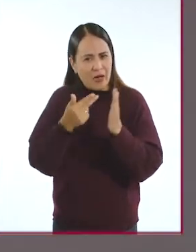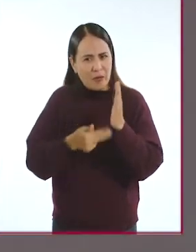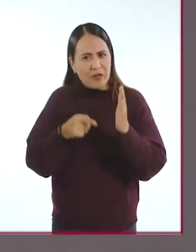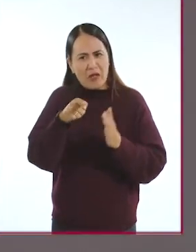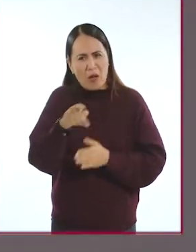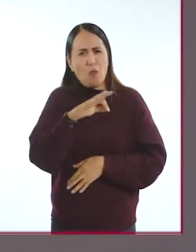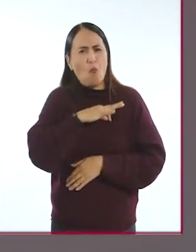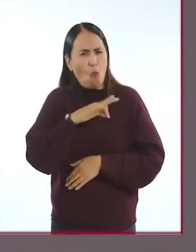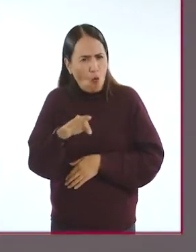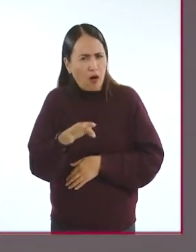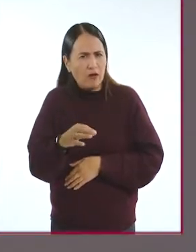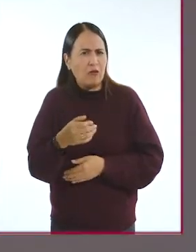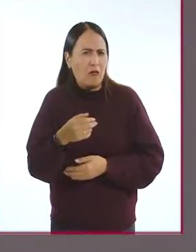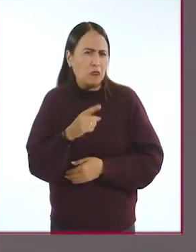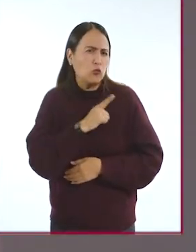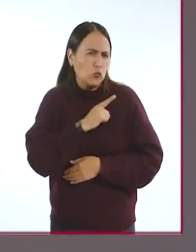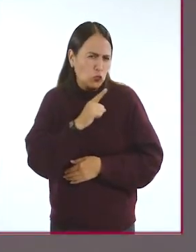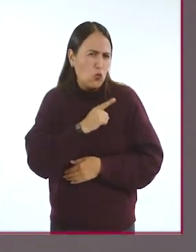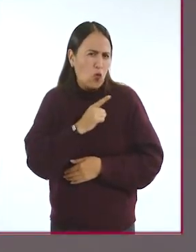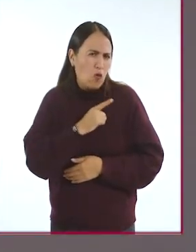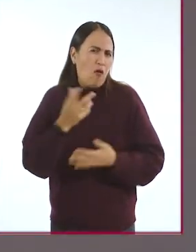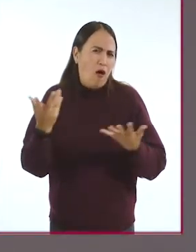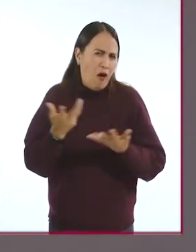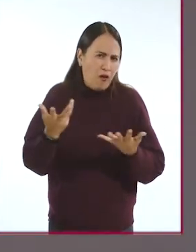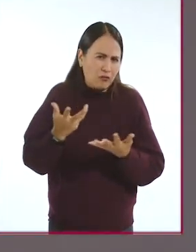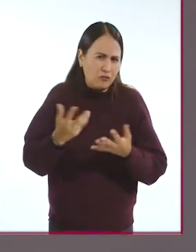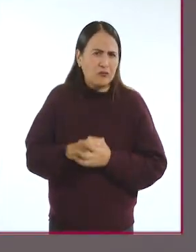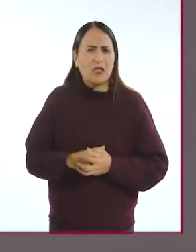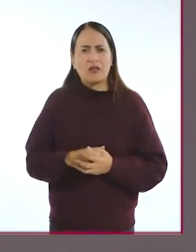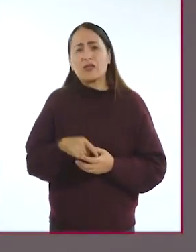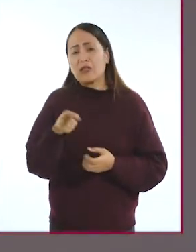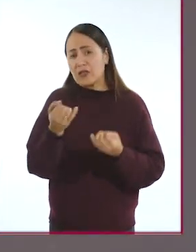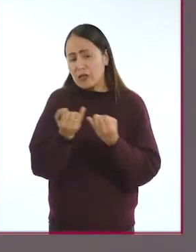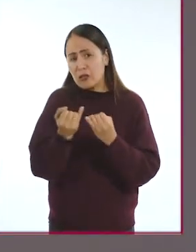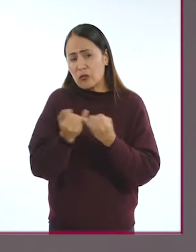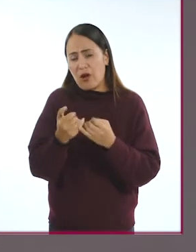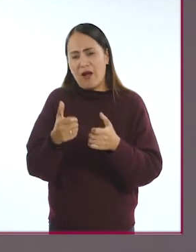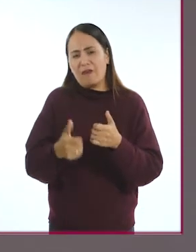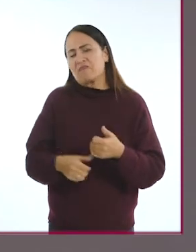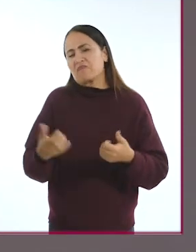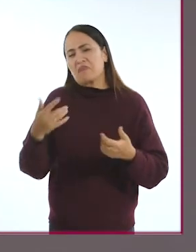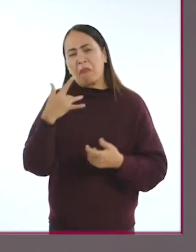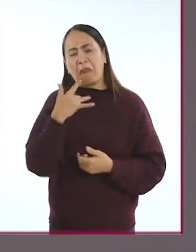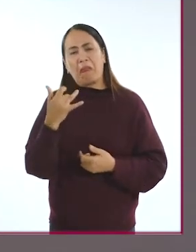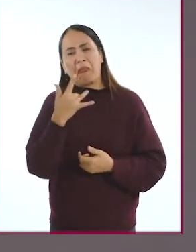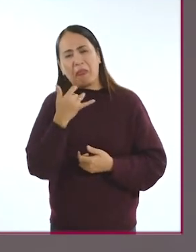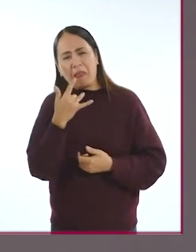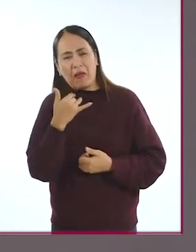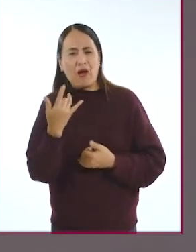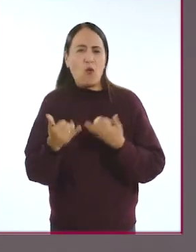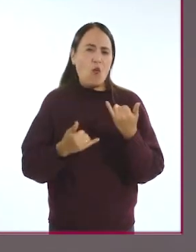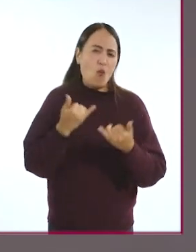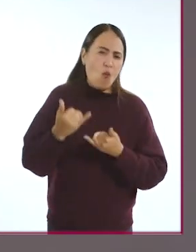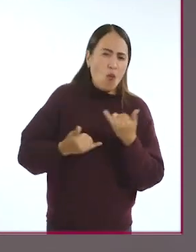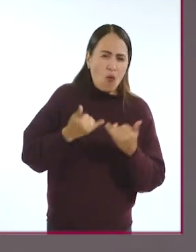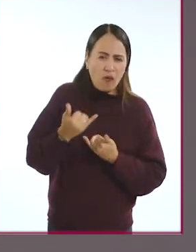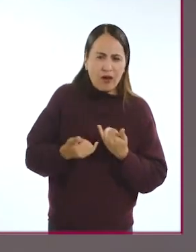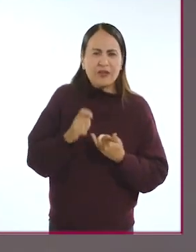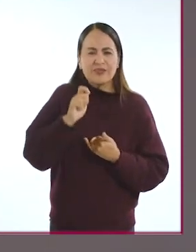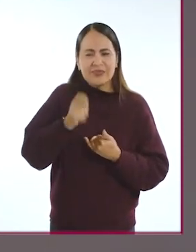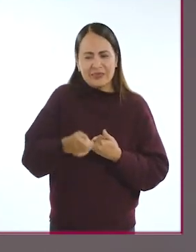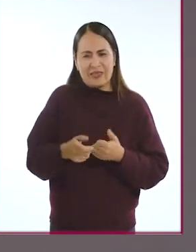proporcione autonomía y que permita a las personas con esta enfermedad tener acceso a una actividad lúdica, en este caso,